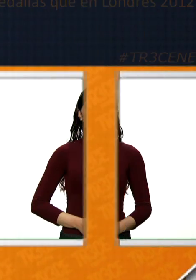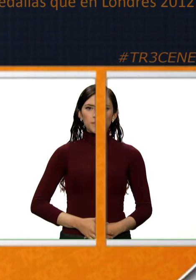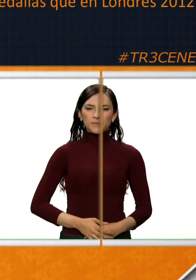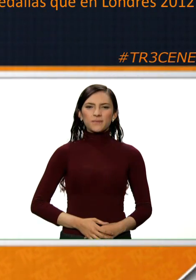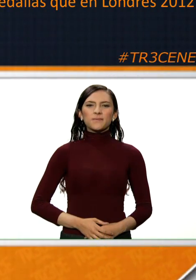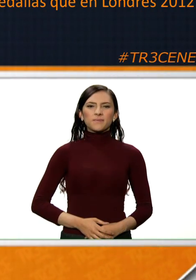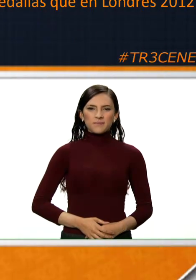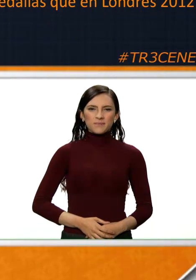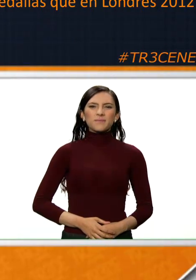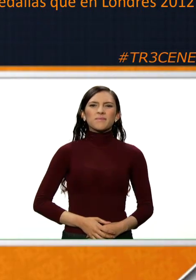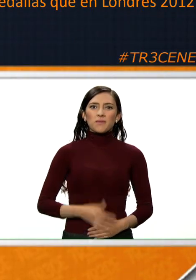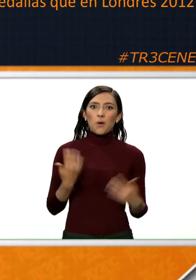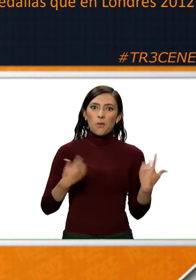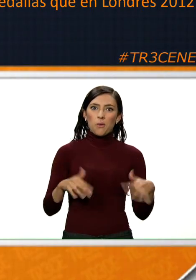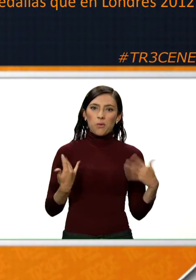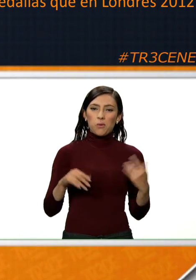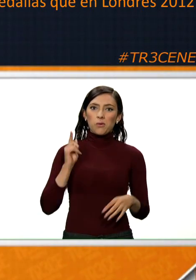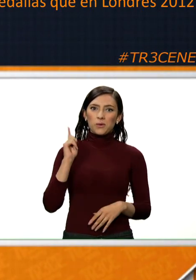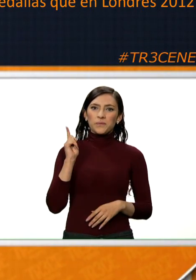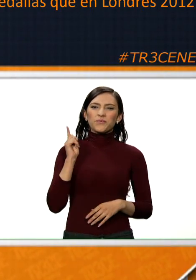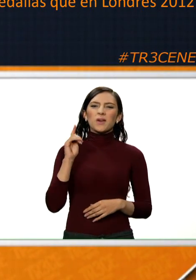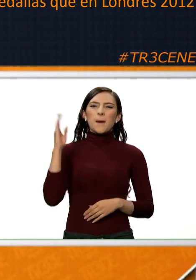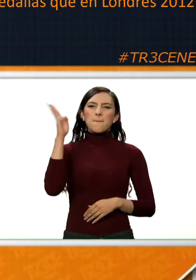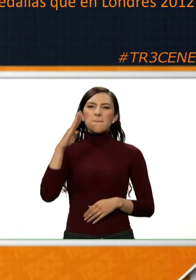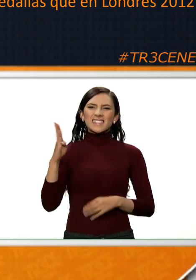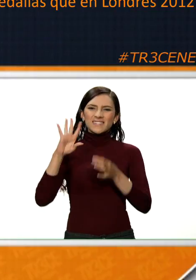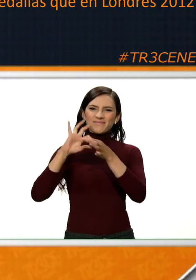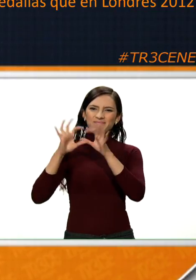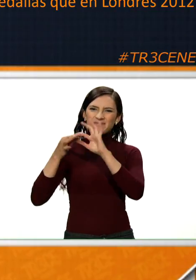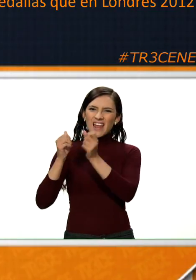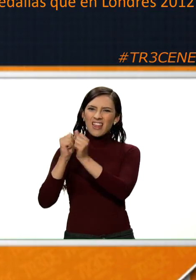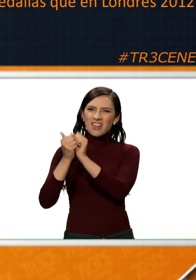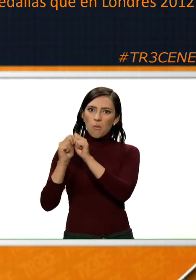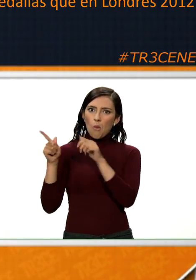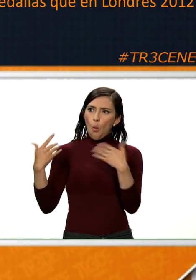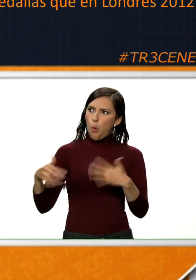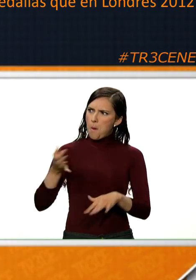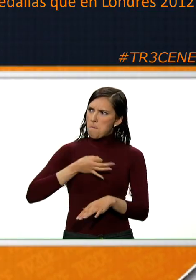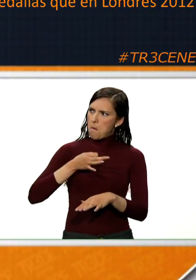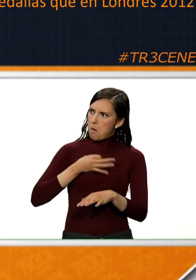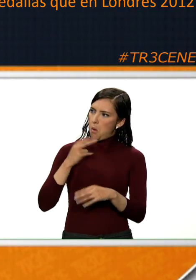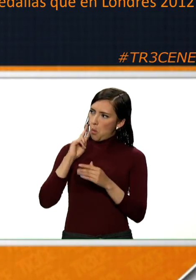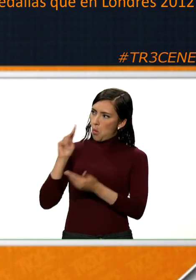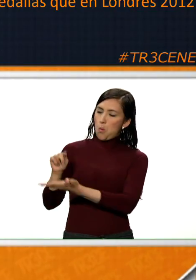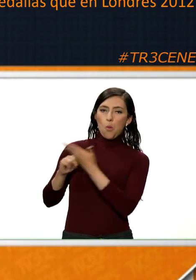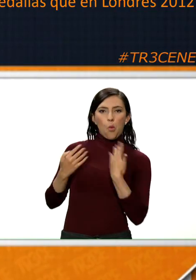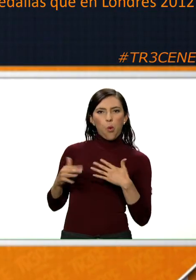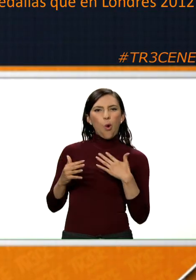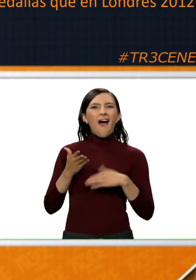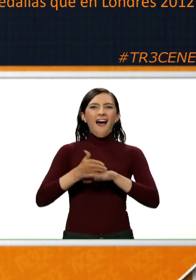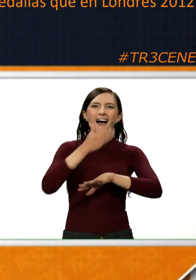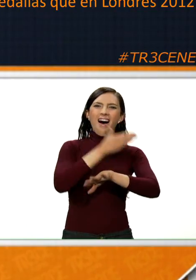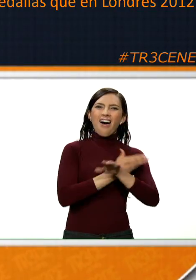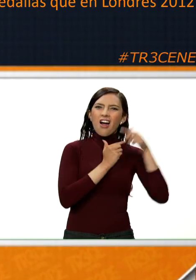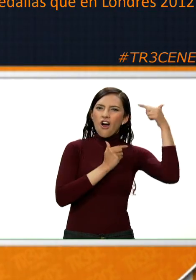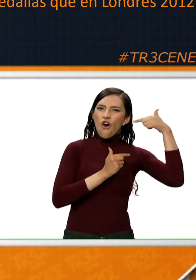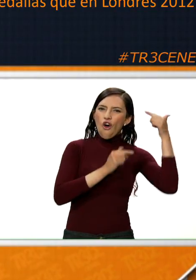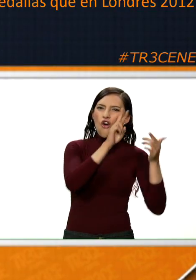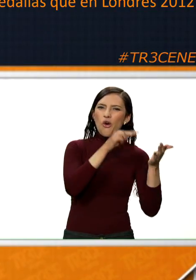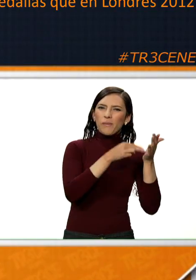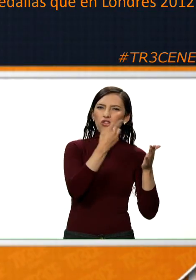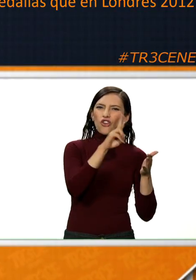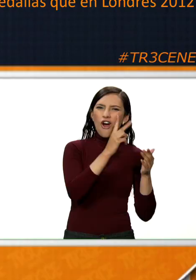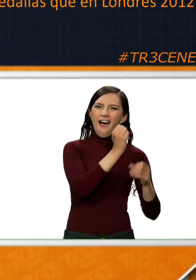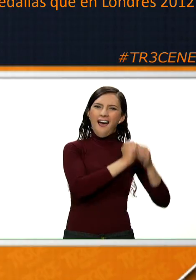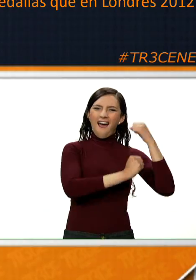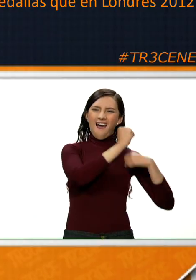Hemos hecho una destacadísima actuación en Río 2016. ¿Pero será que alcanzamos a romper nuestro propio récord de impuesto hace